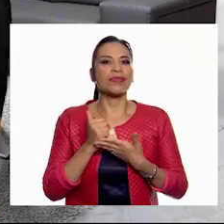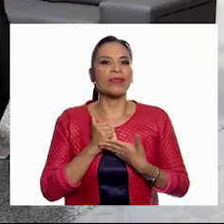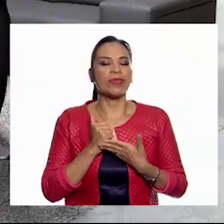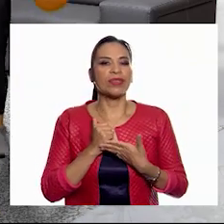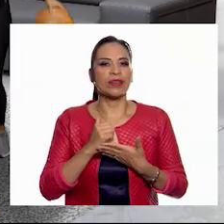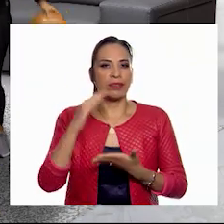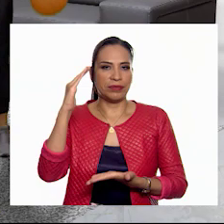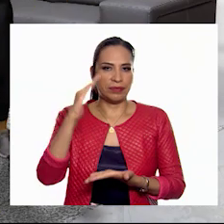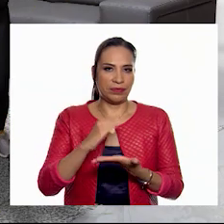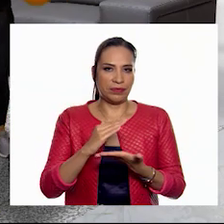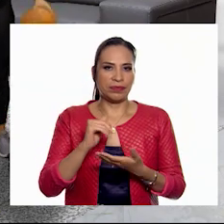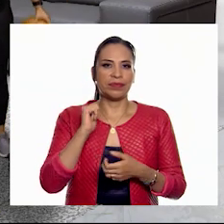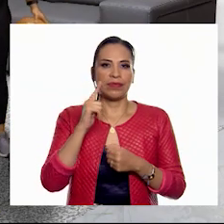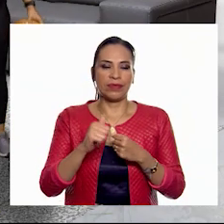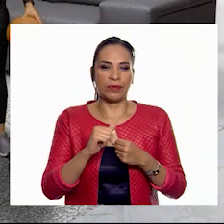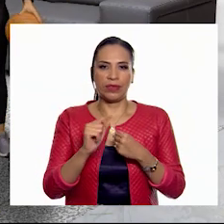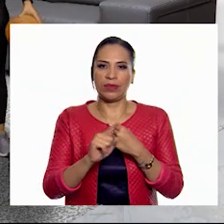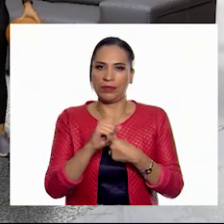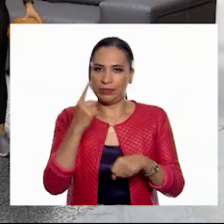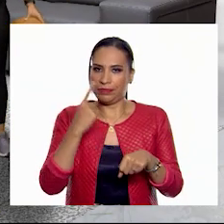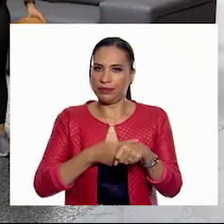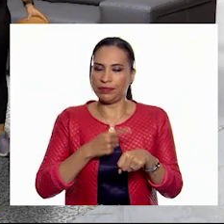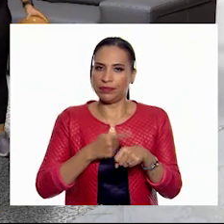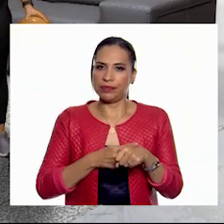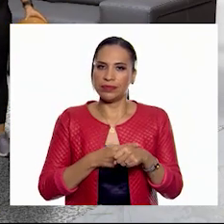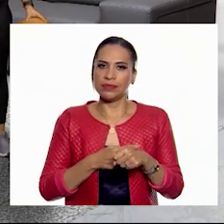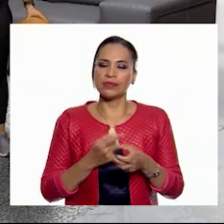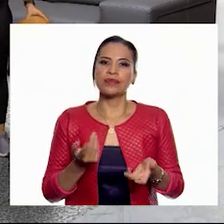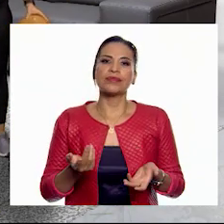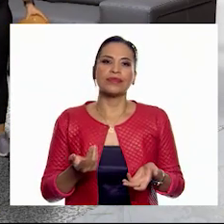a reducir el riesgo de adquirir enfermedades